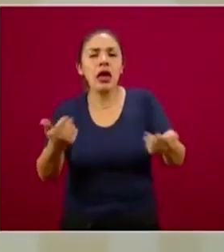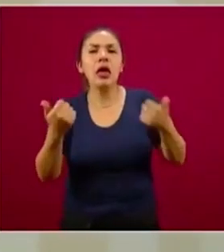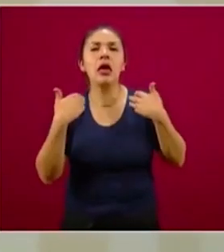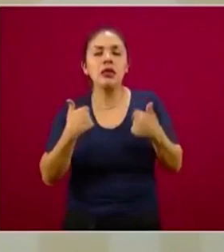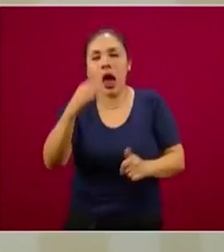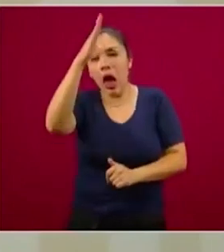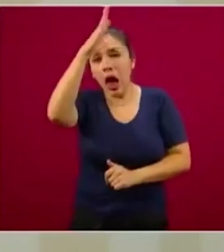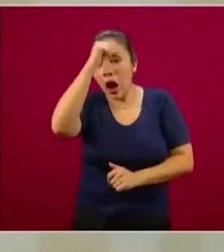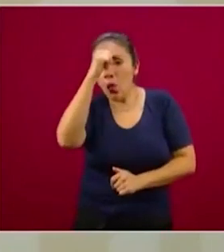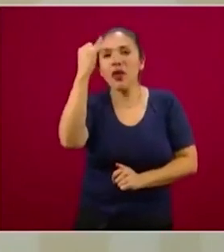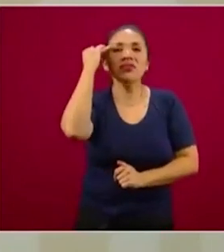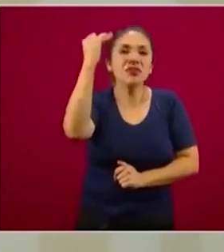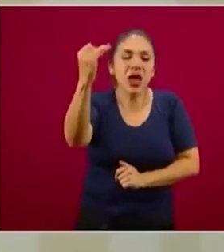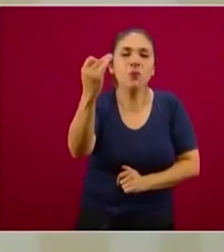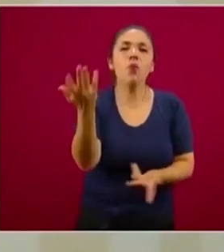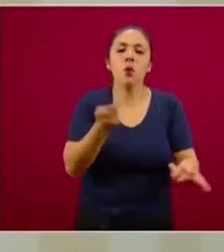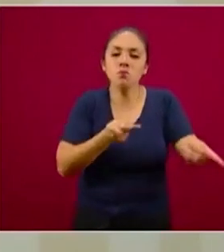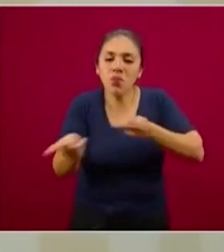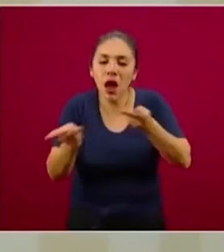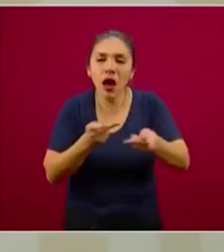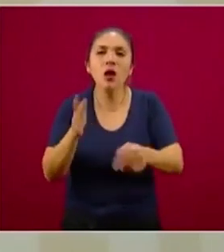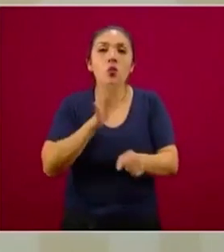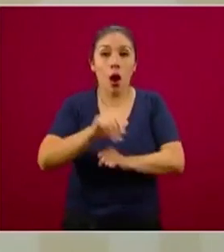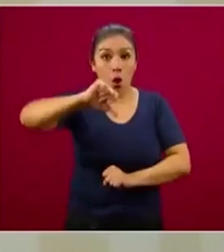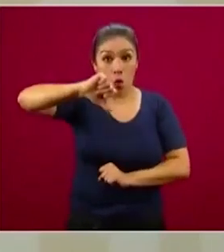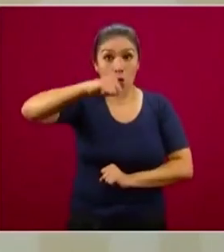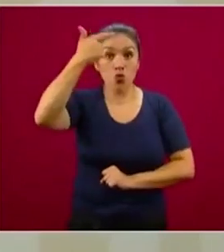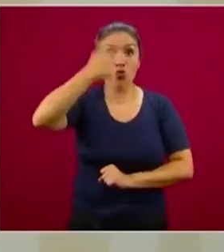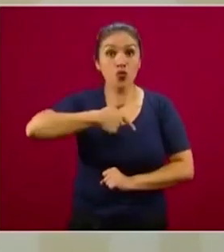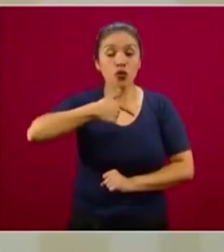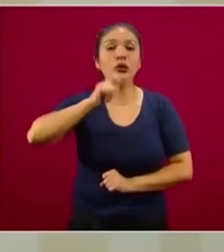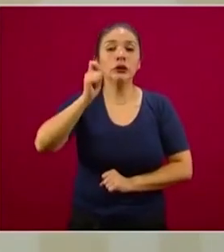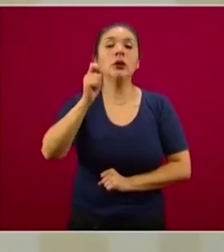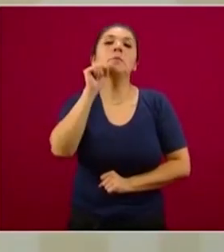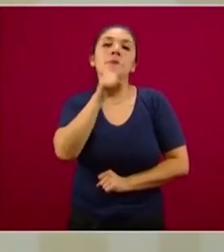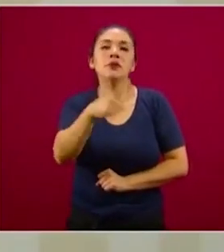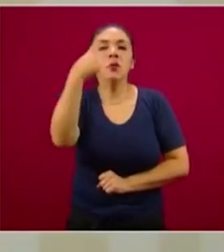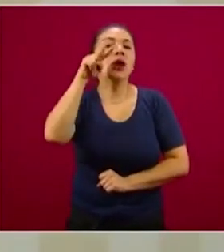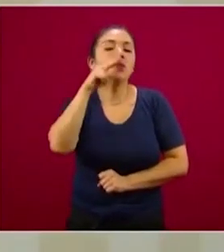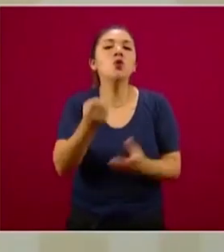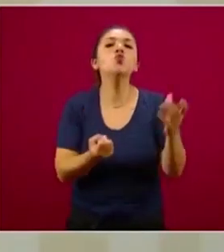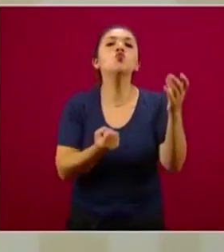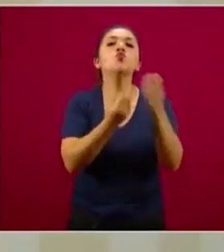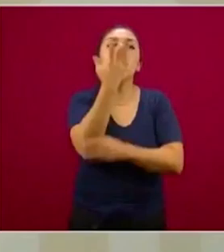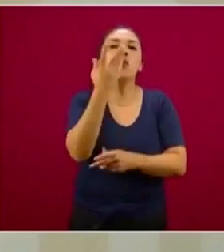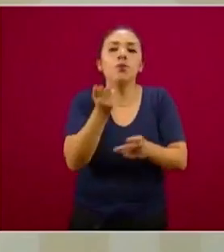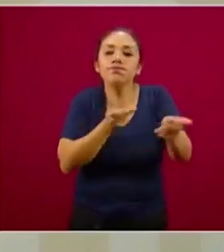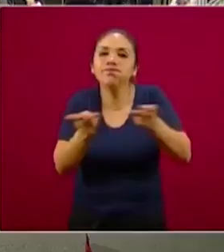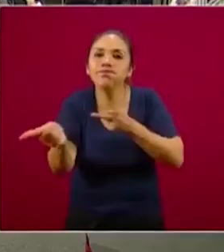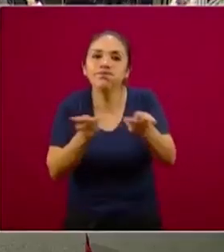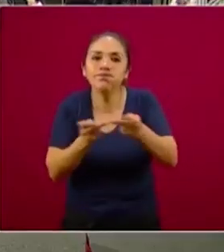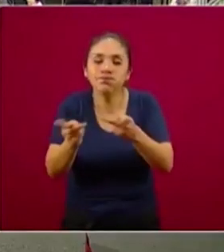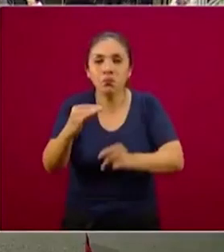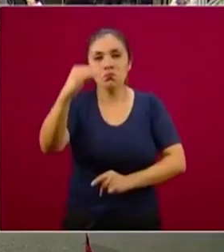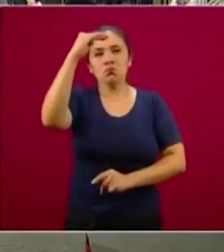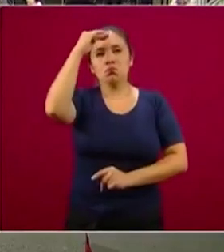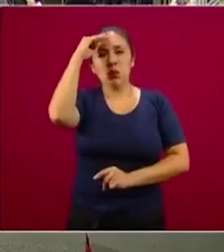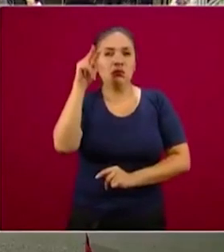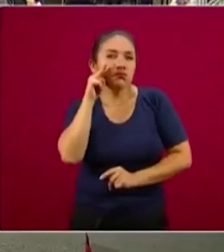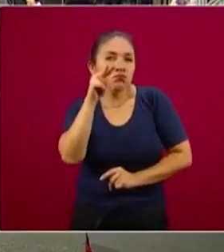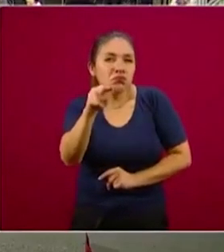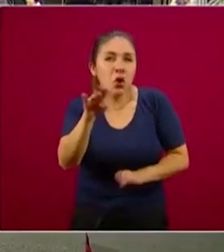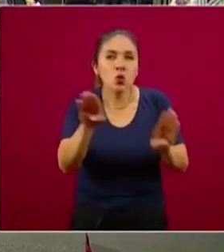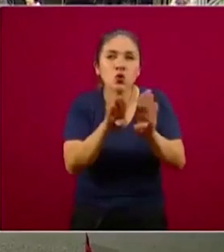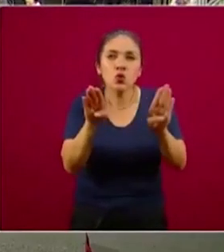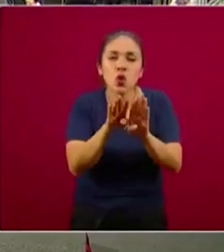ajustes, elementos. Y la de hoy en la noche es para ver las nuevas proyecciones, las expectativas de